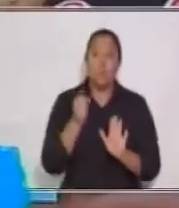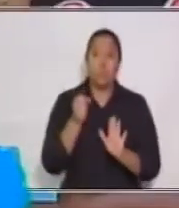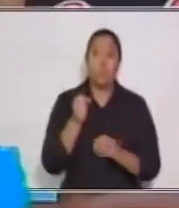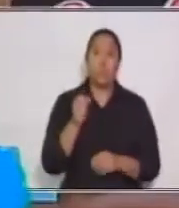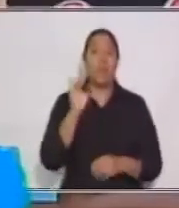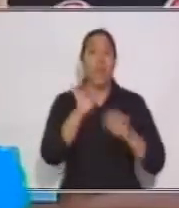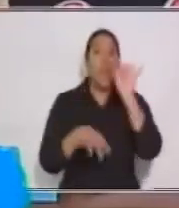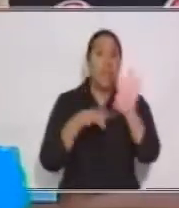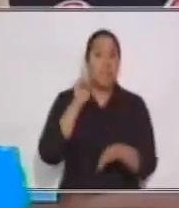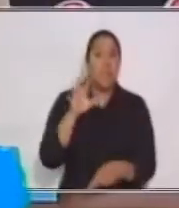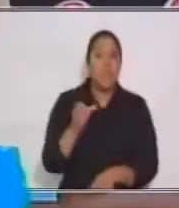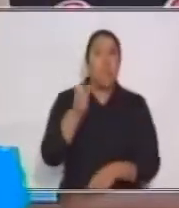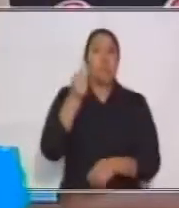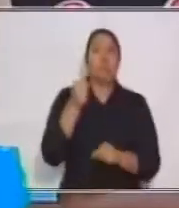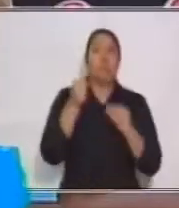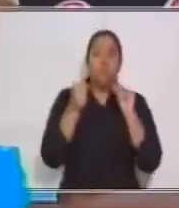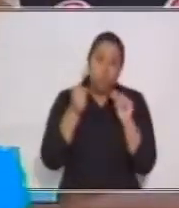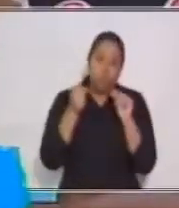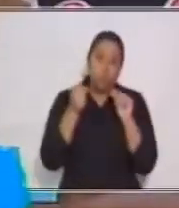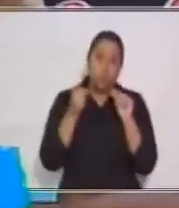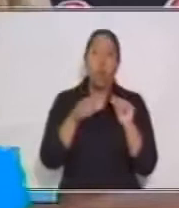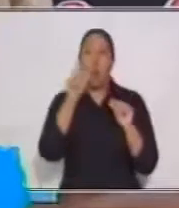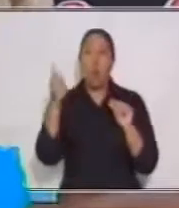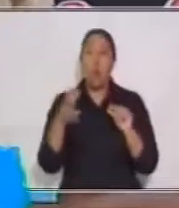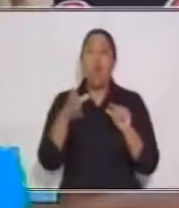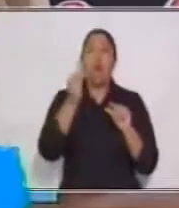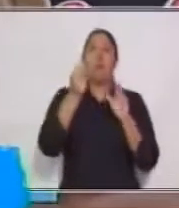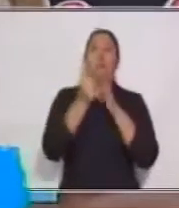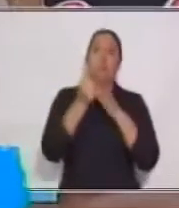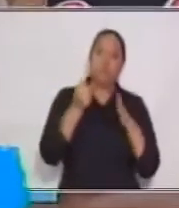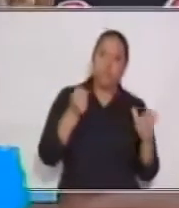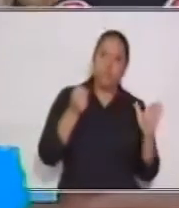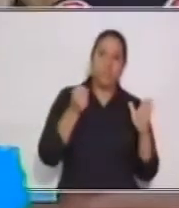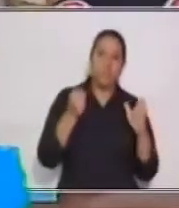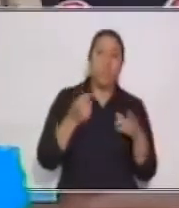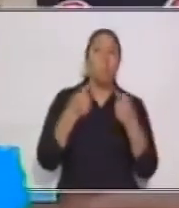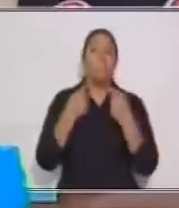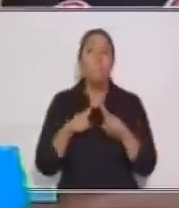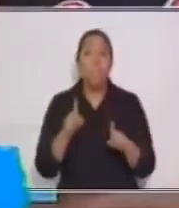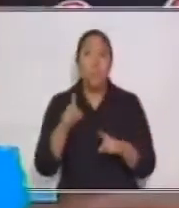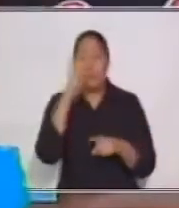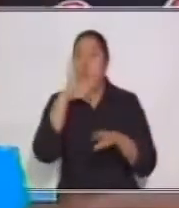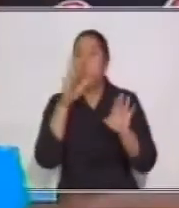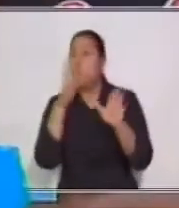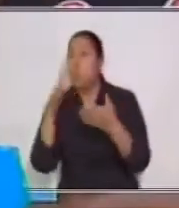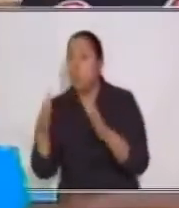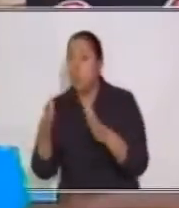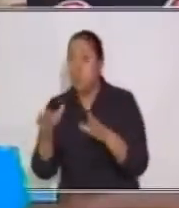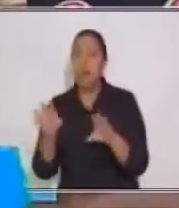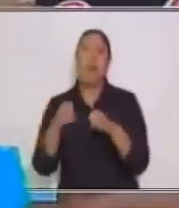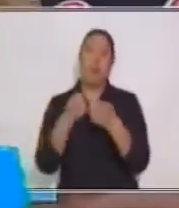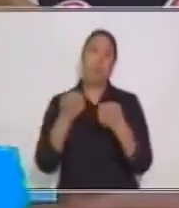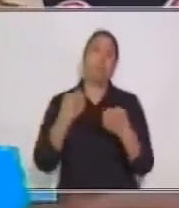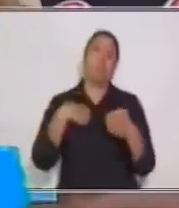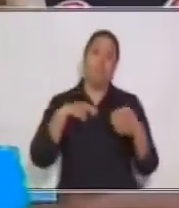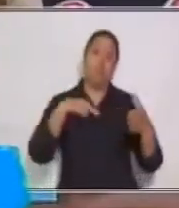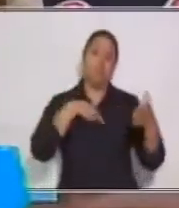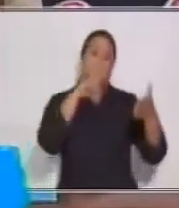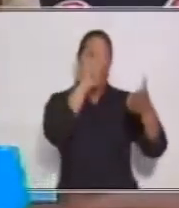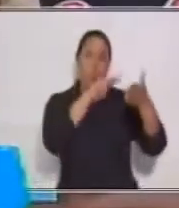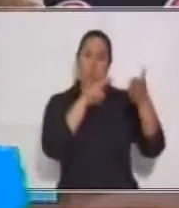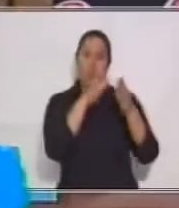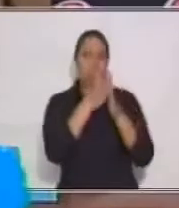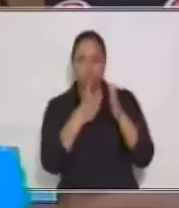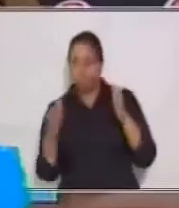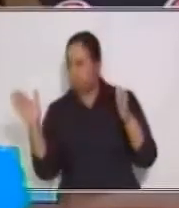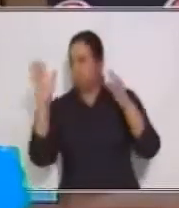pausa larga. Exacto. Pero si no están, tenemos que leer de corrido. ¿Sí? Como que fuéramos a